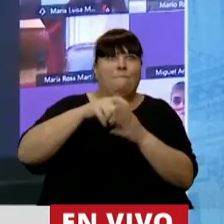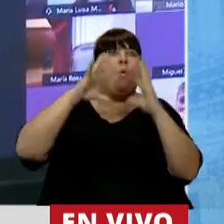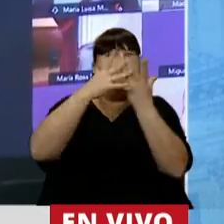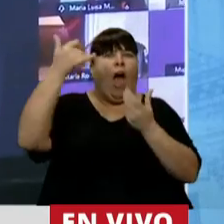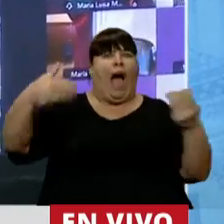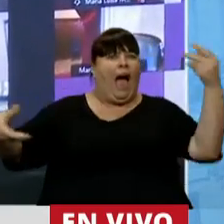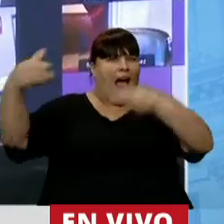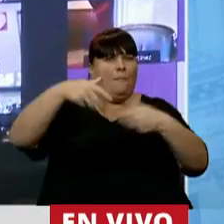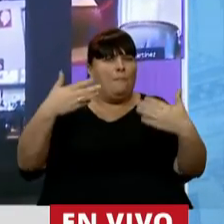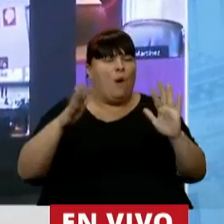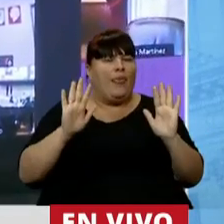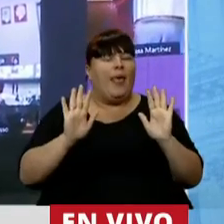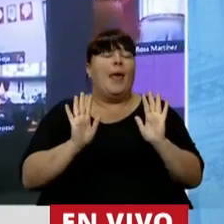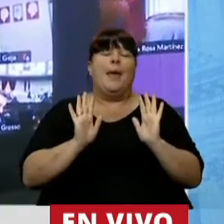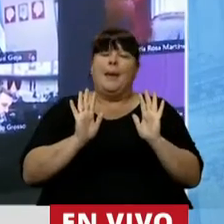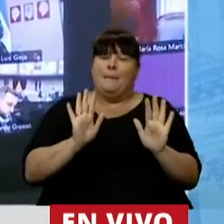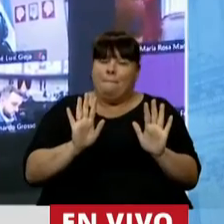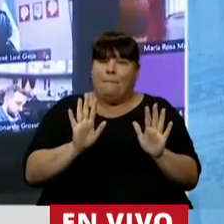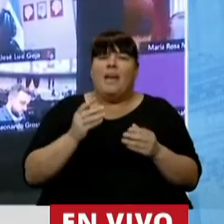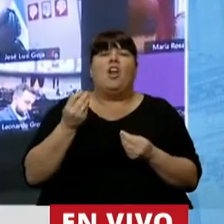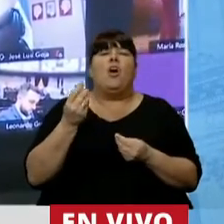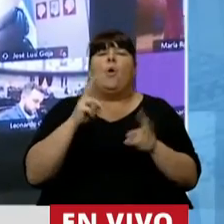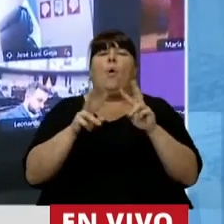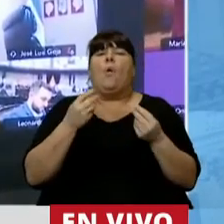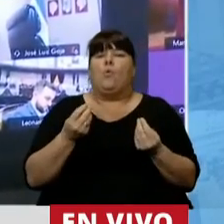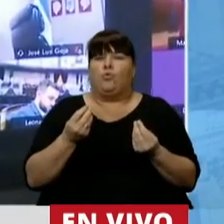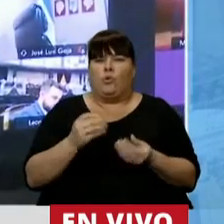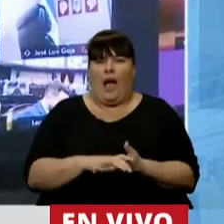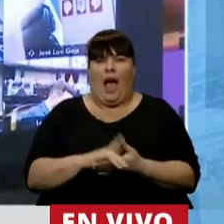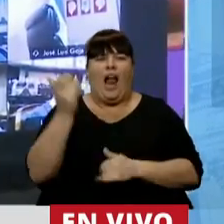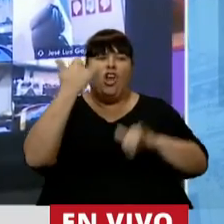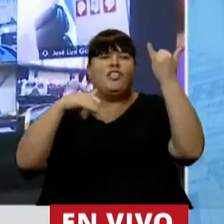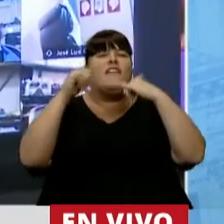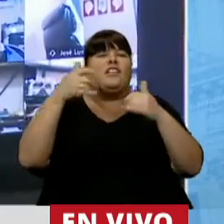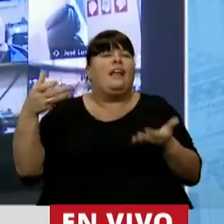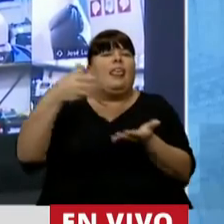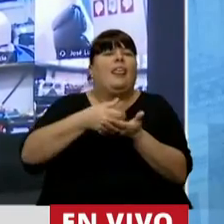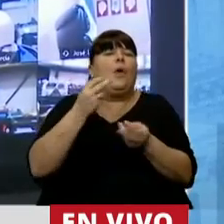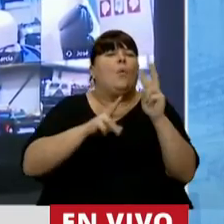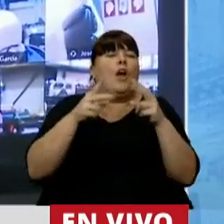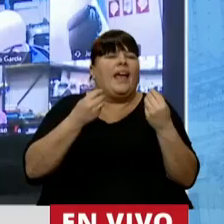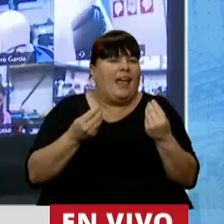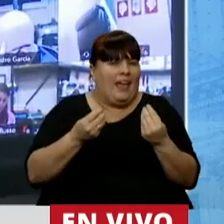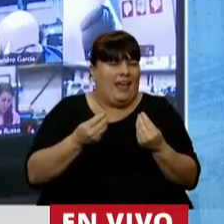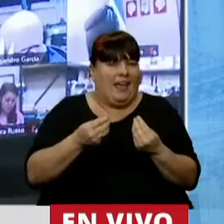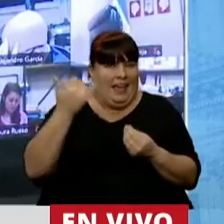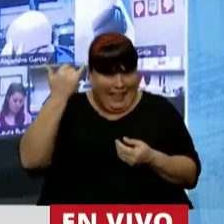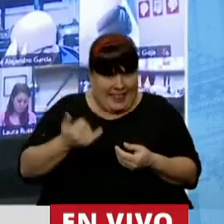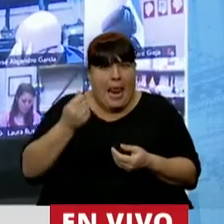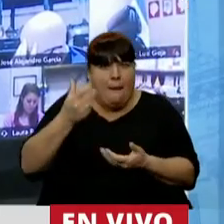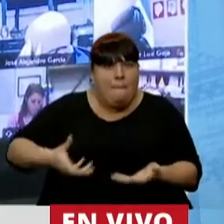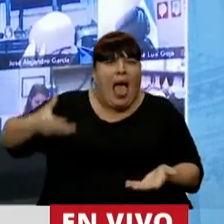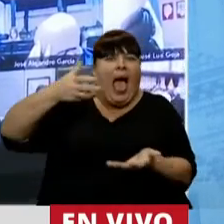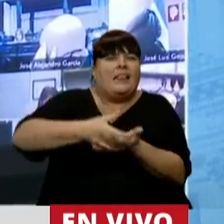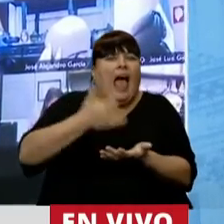en el mundo. Ahora, ¿qué buscan los inversores? ¿Qué buscan quienes disponen de